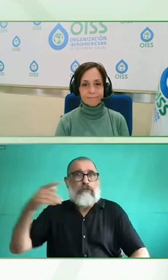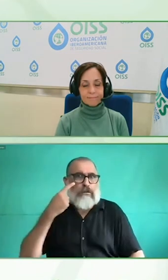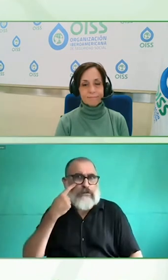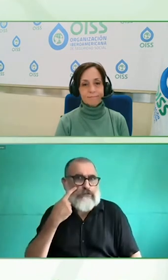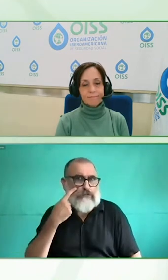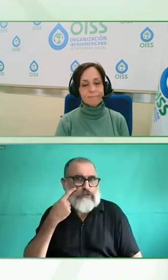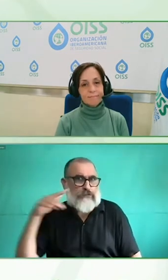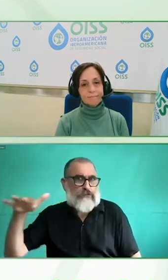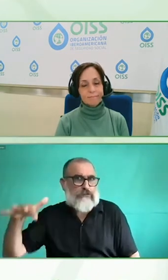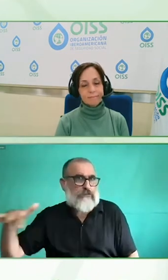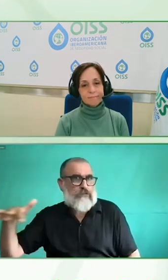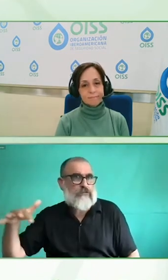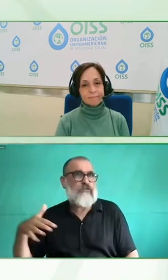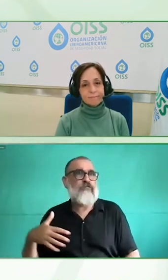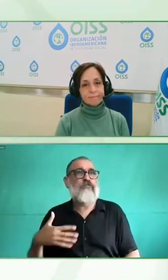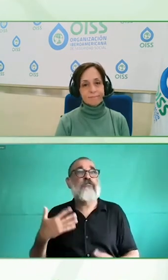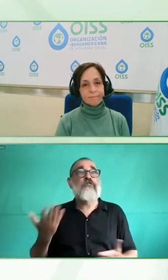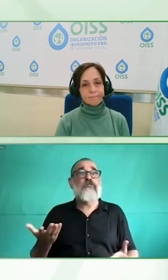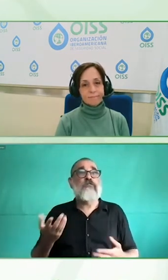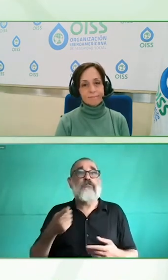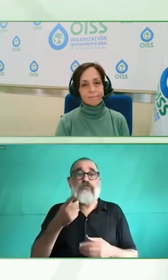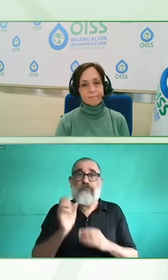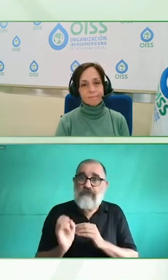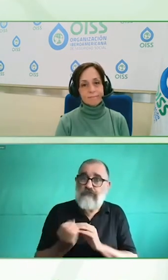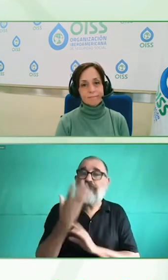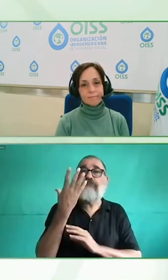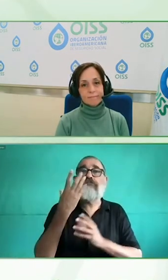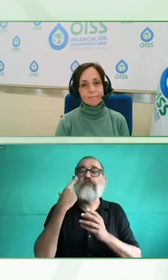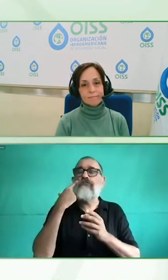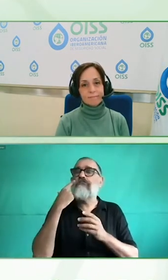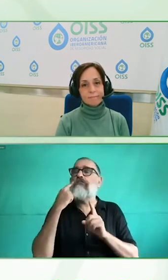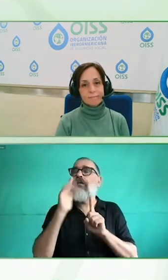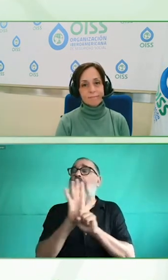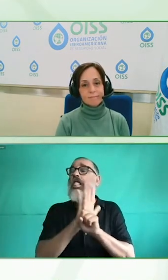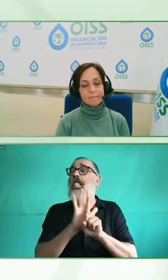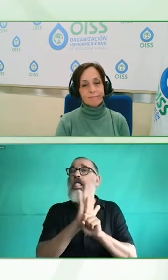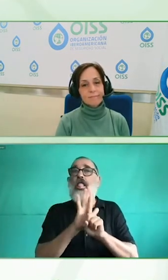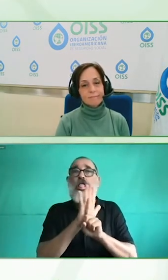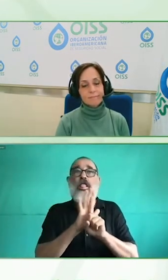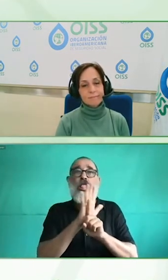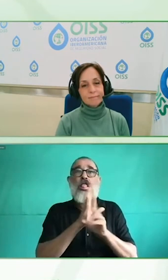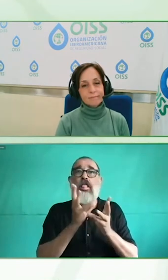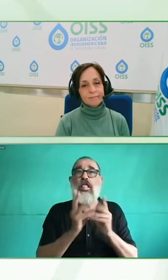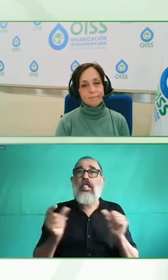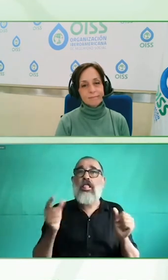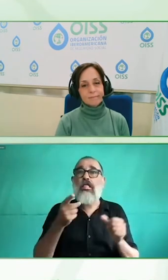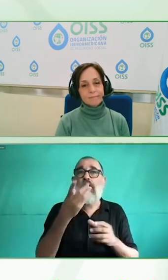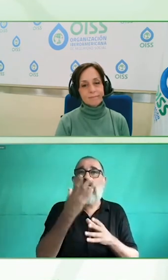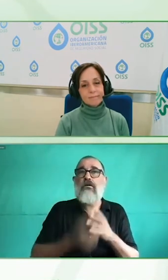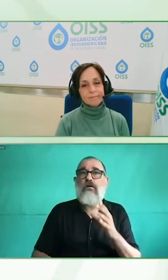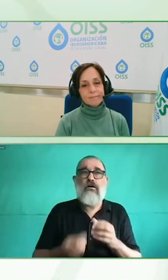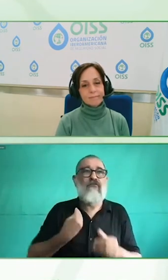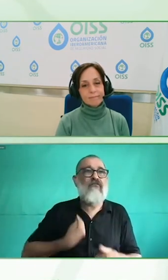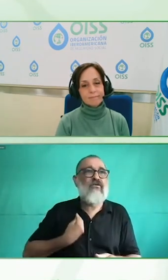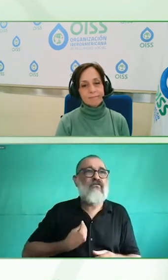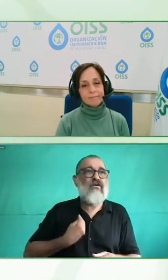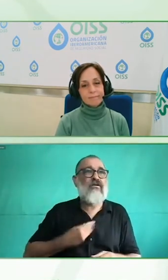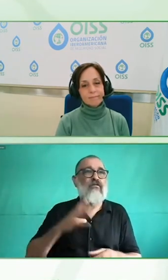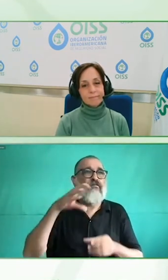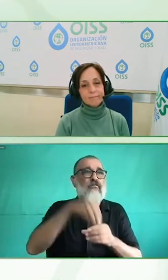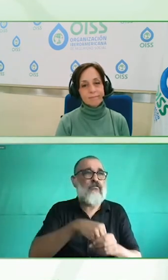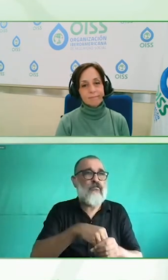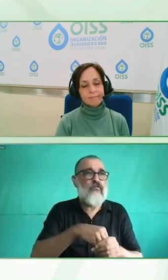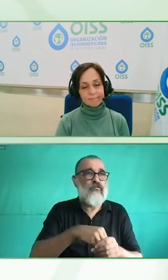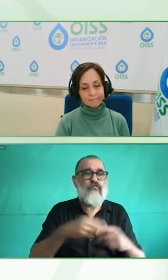tenemos procesos que para el momento de reclutar muchas veces lo que implican es contestar algunos test y si esa persona tarda X